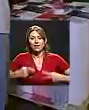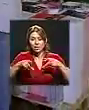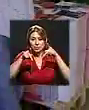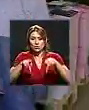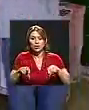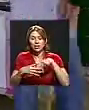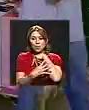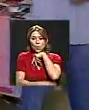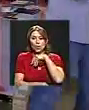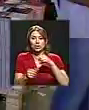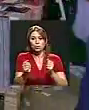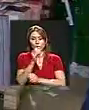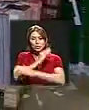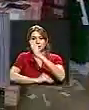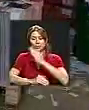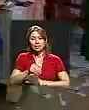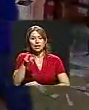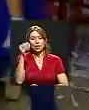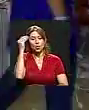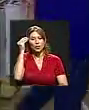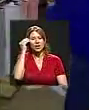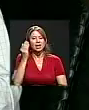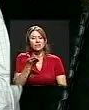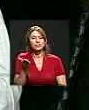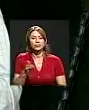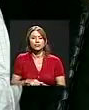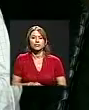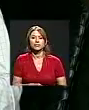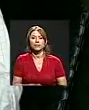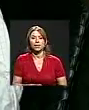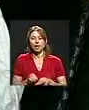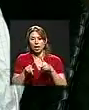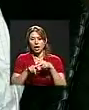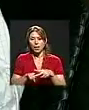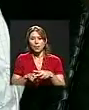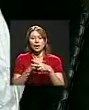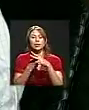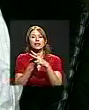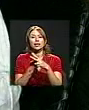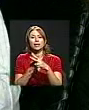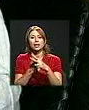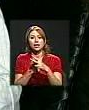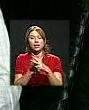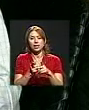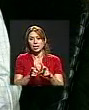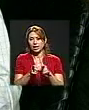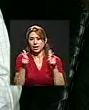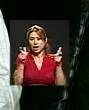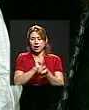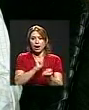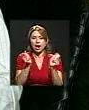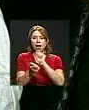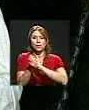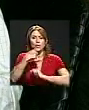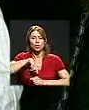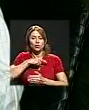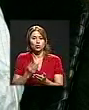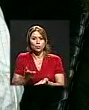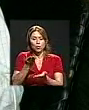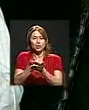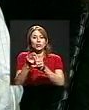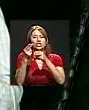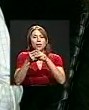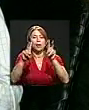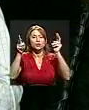pobre con discapacidad, eso es lo que opina. A partir del gran cambio que proponemos nosotros, que llamamos la